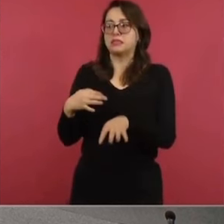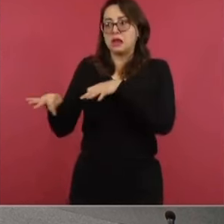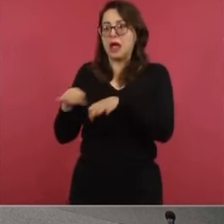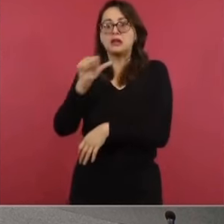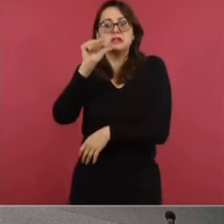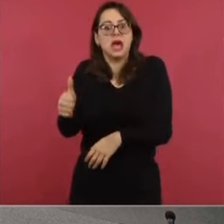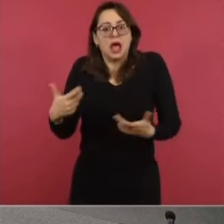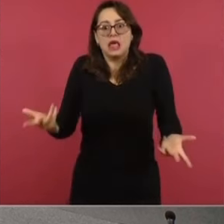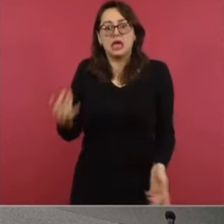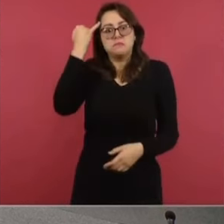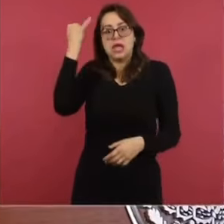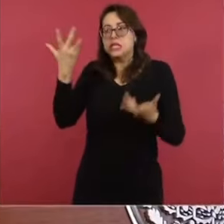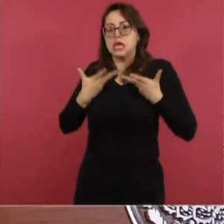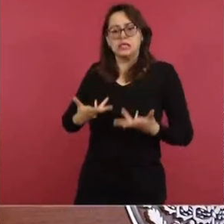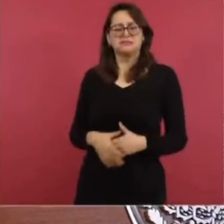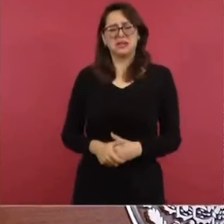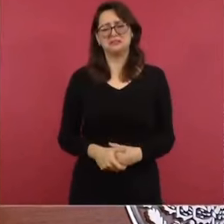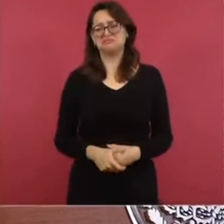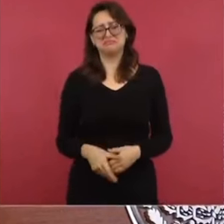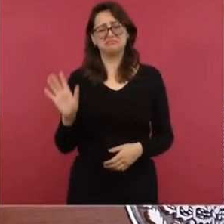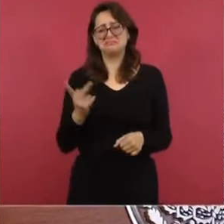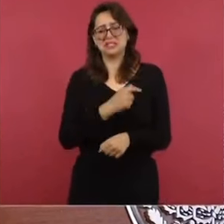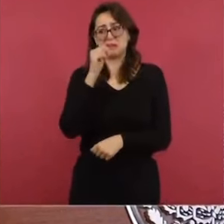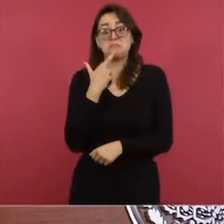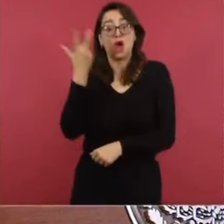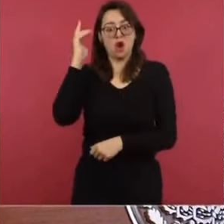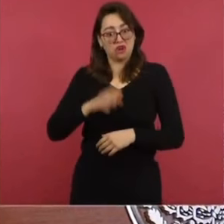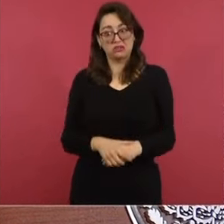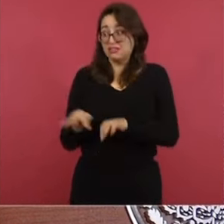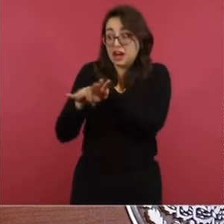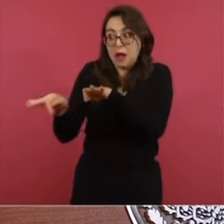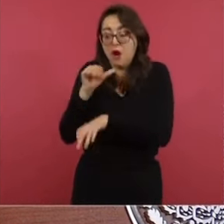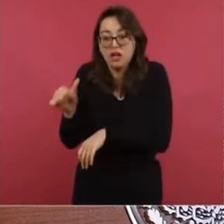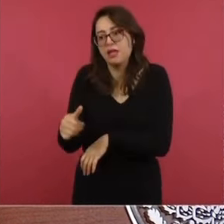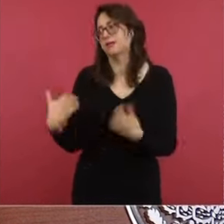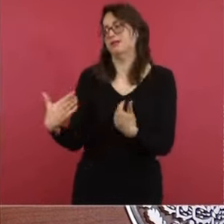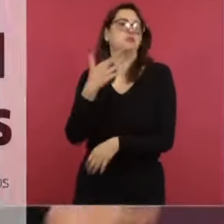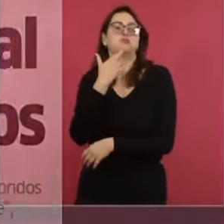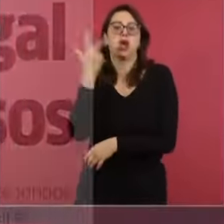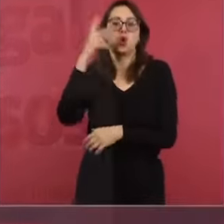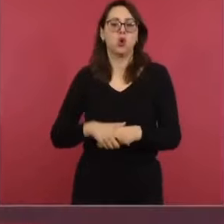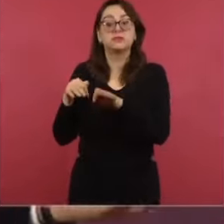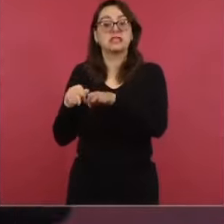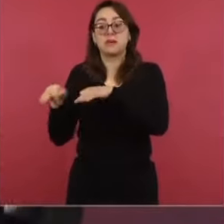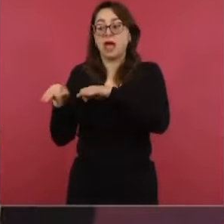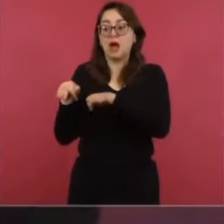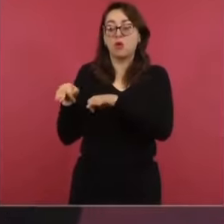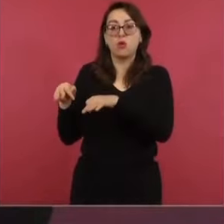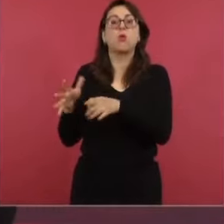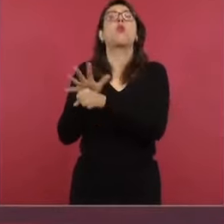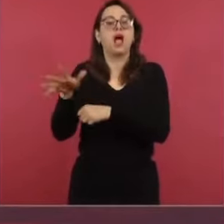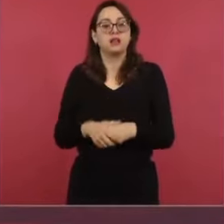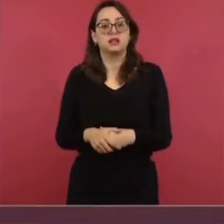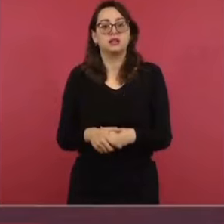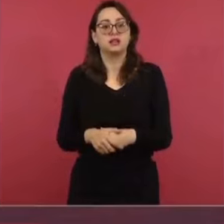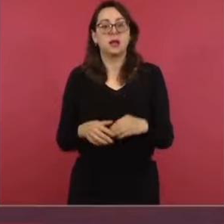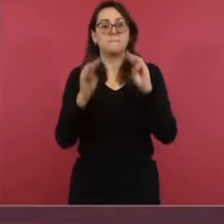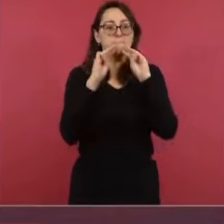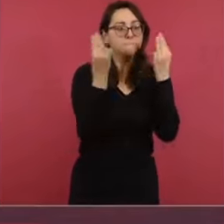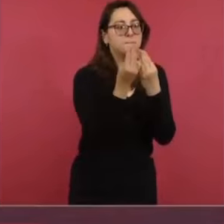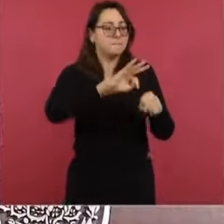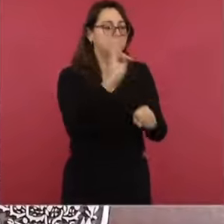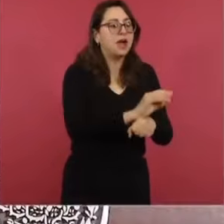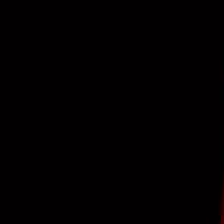nada, verdad, no exagero, hasta salimos ganando. Porque solo están ahí para liberar